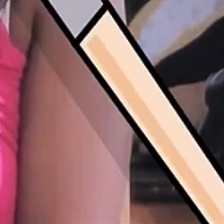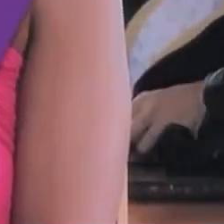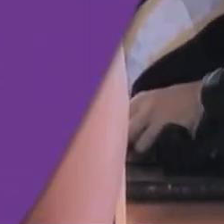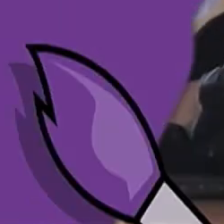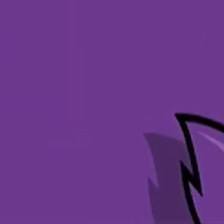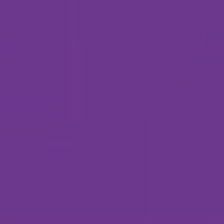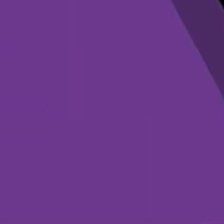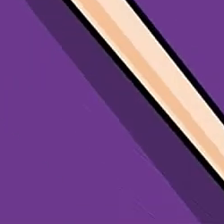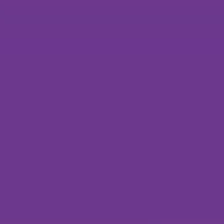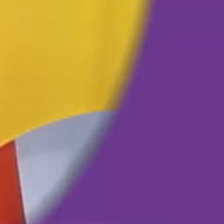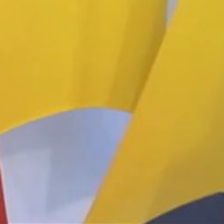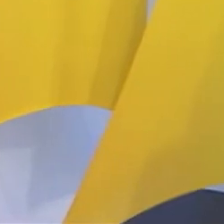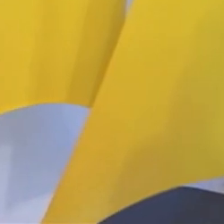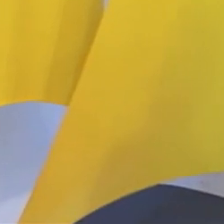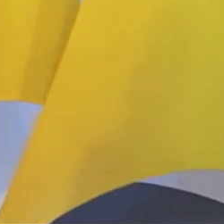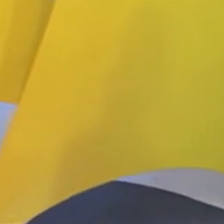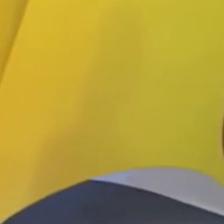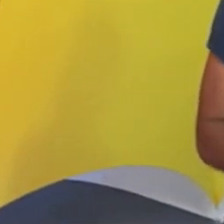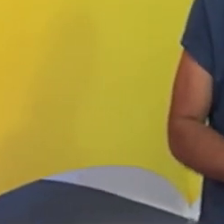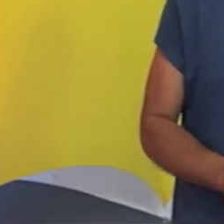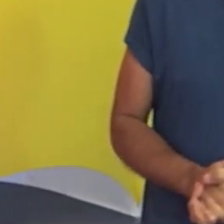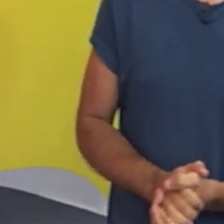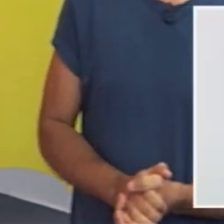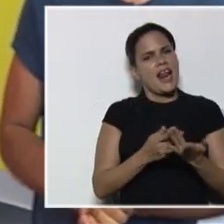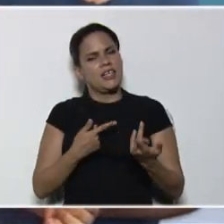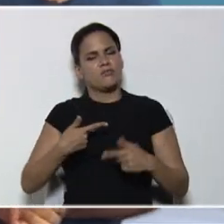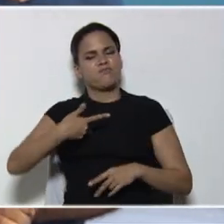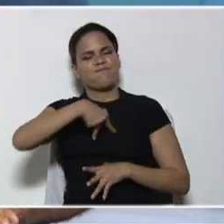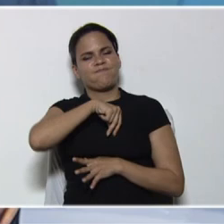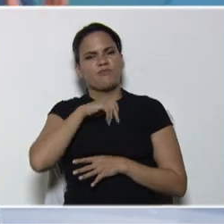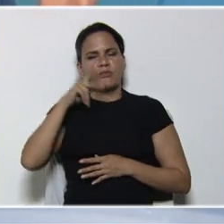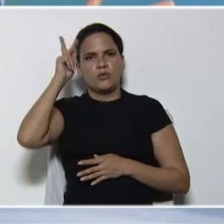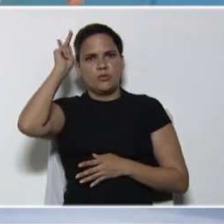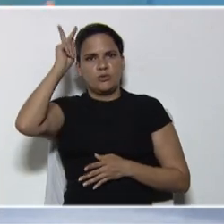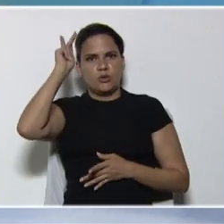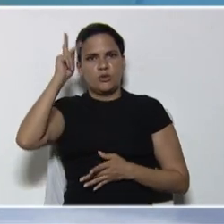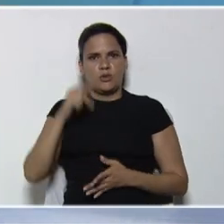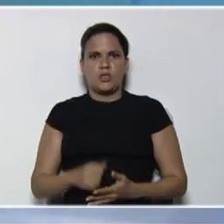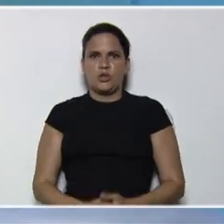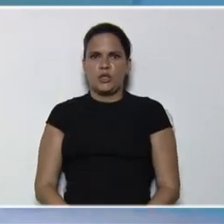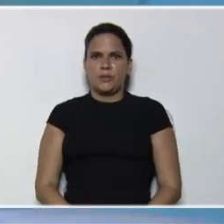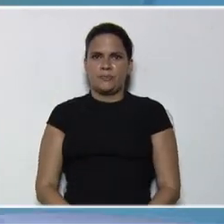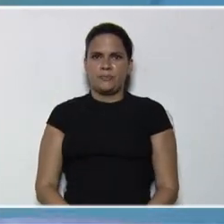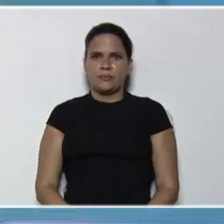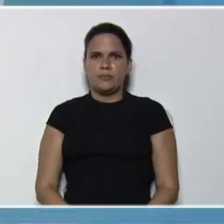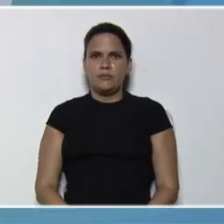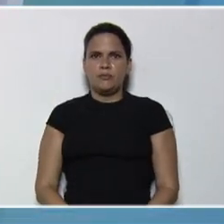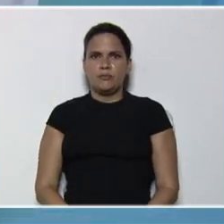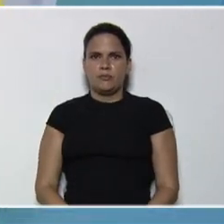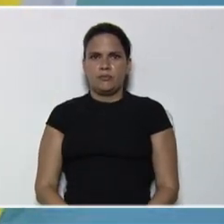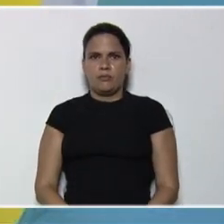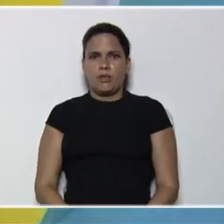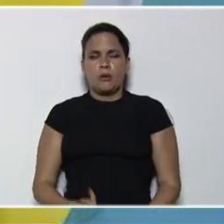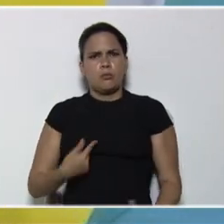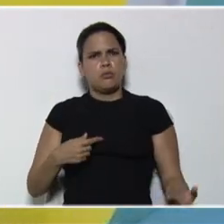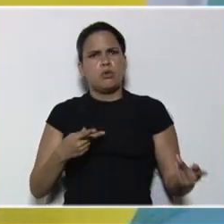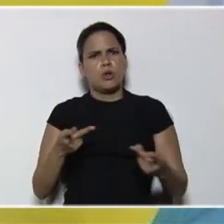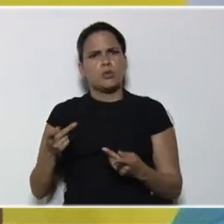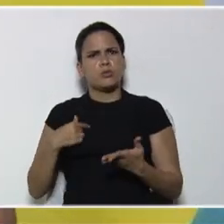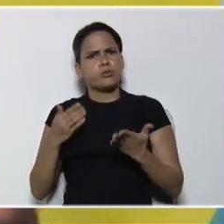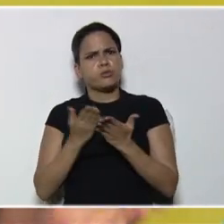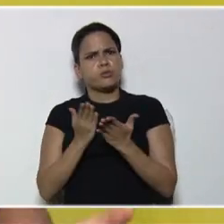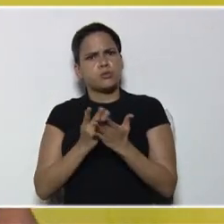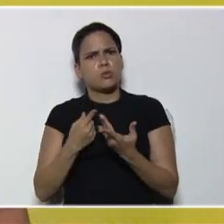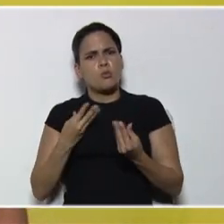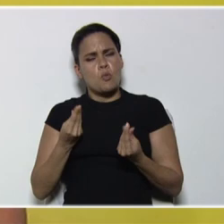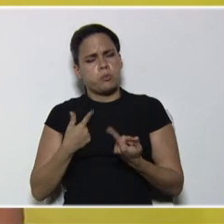a tu bebé. Muchísimas gracias, nuestros profesores, Juan Ascanio, y José Luis Maita, por darnos, una clase muy